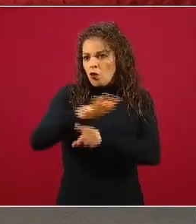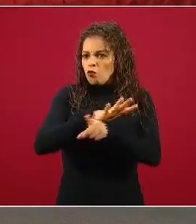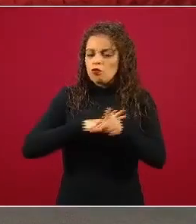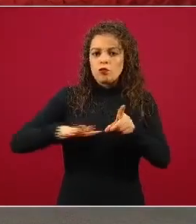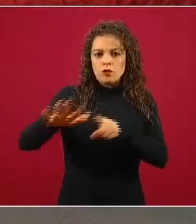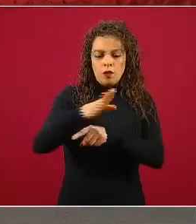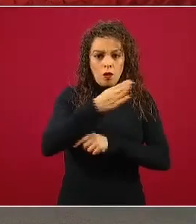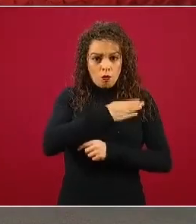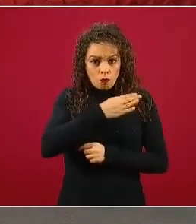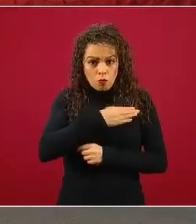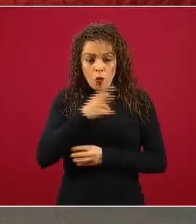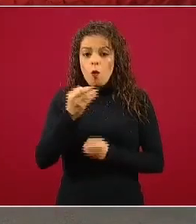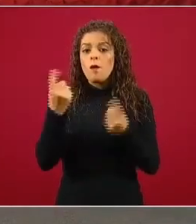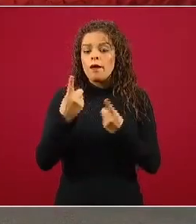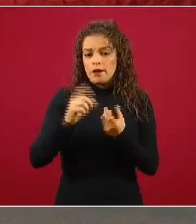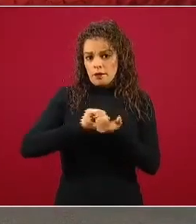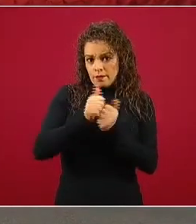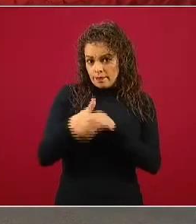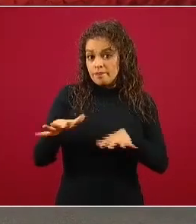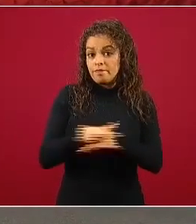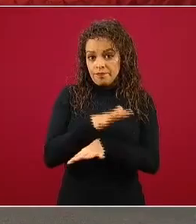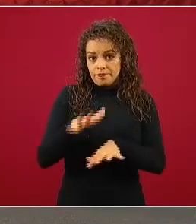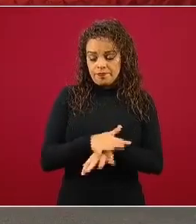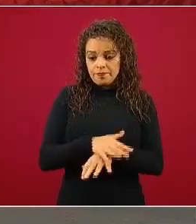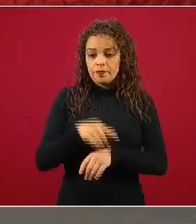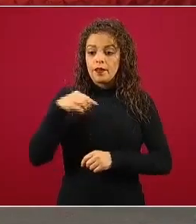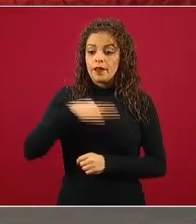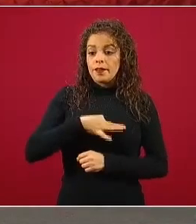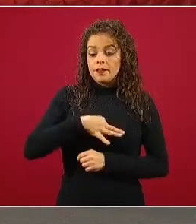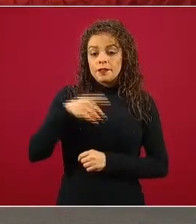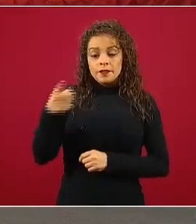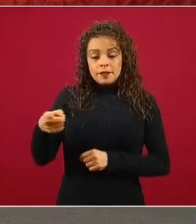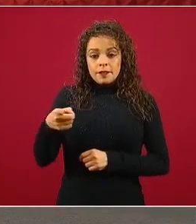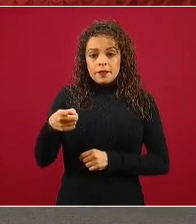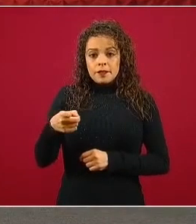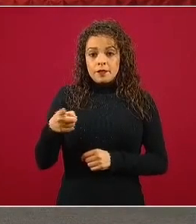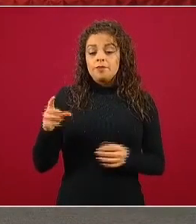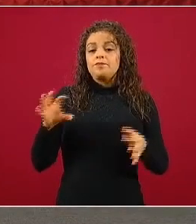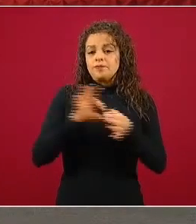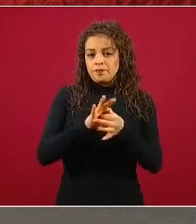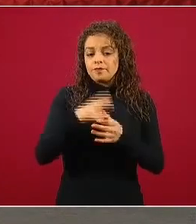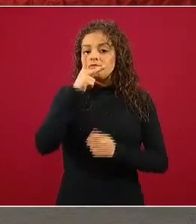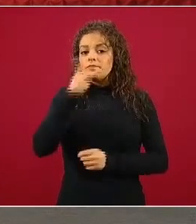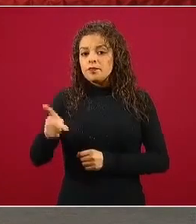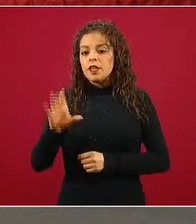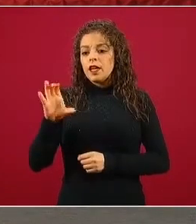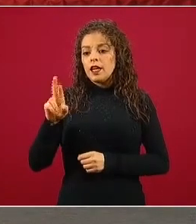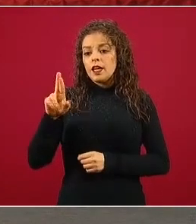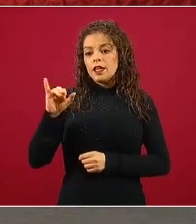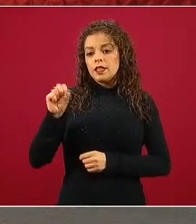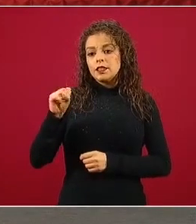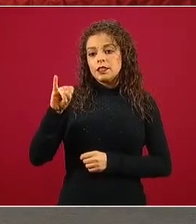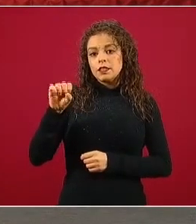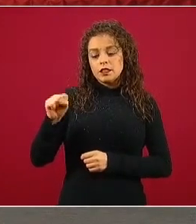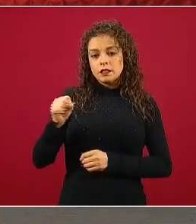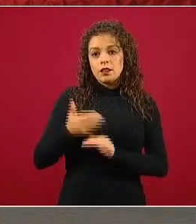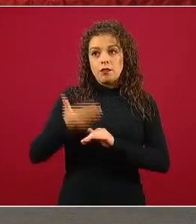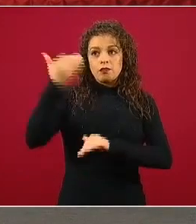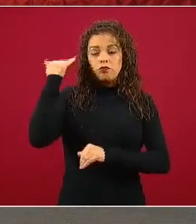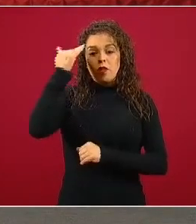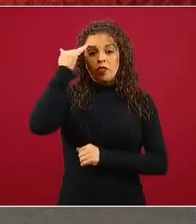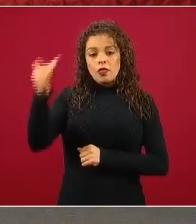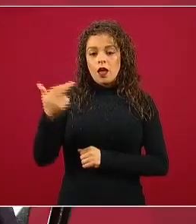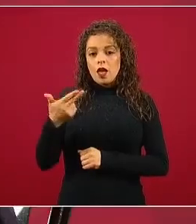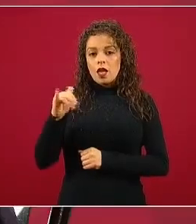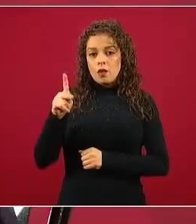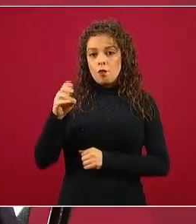Hablando un poco más de etimiología, la palabra crisis, esa es una palabra que inventamos los médicos, se usa desde los tiempos de Hipócrates